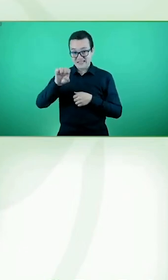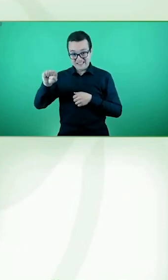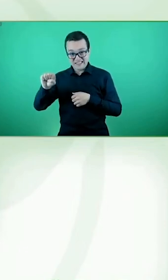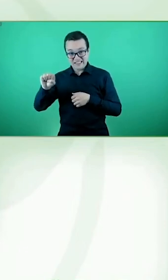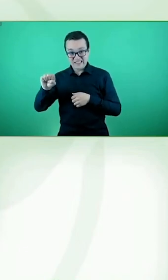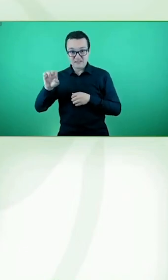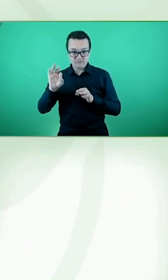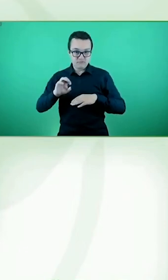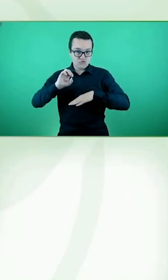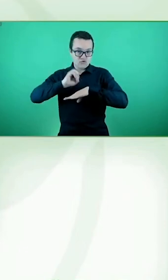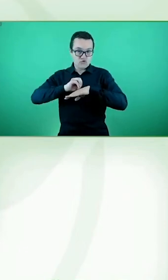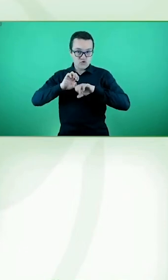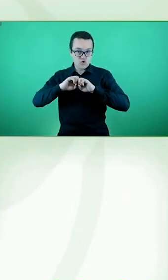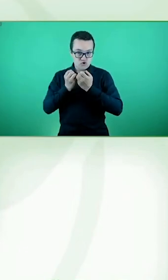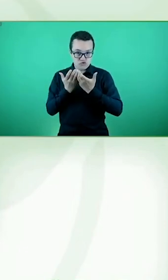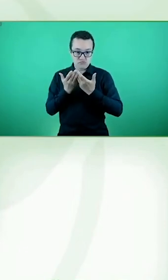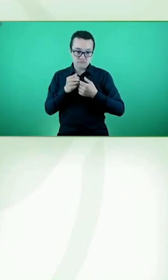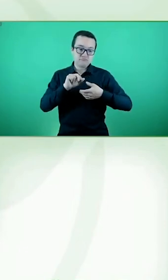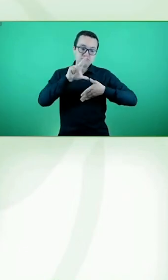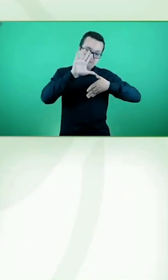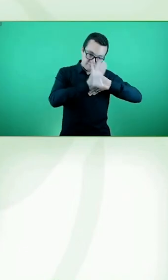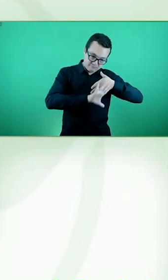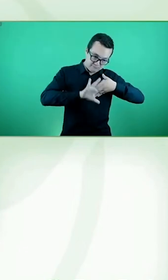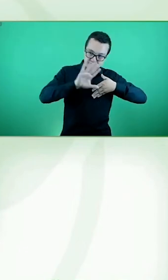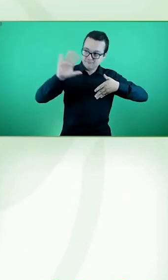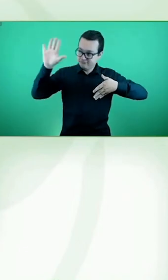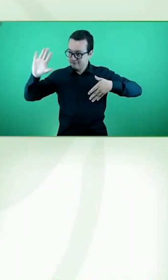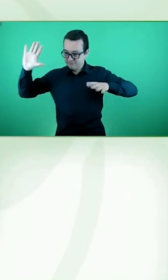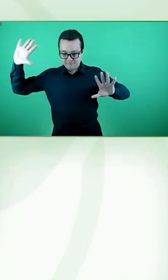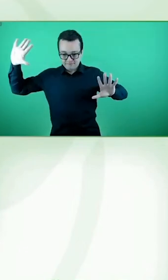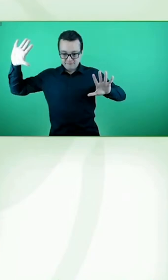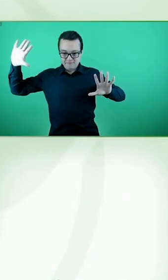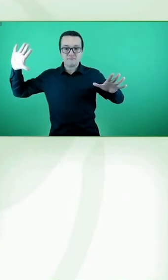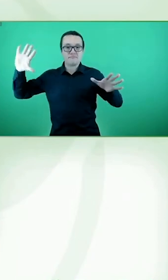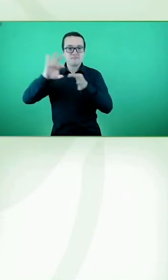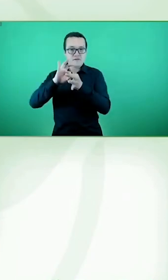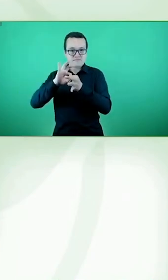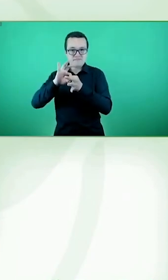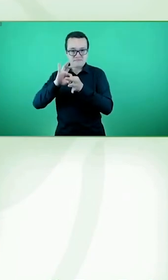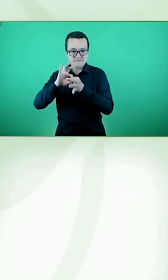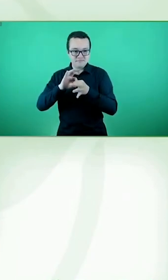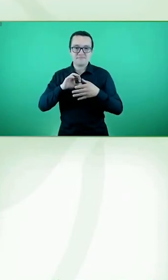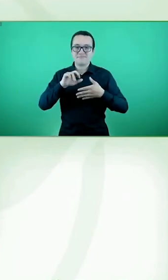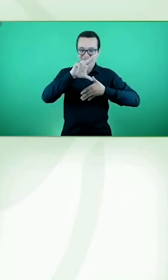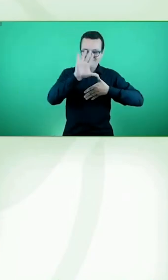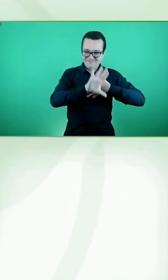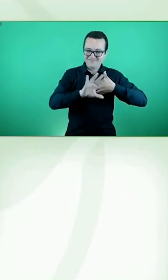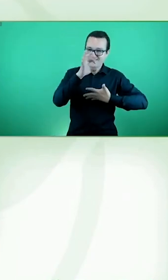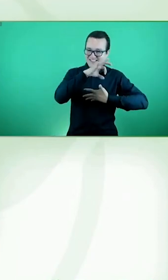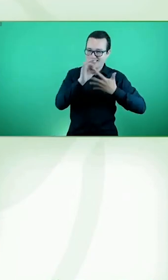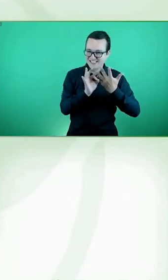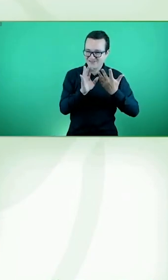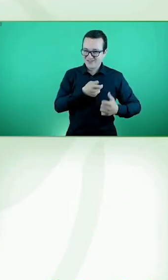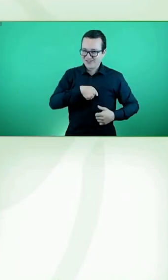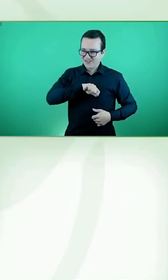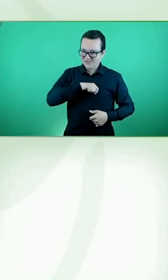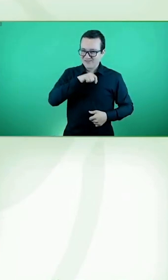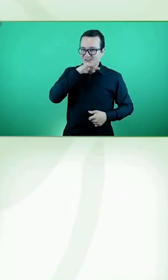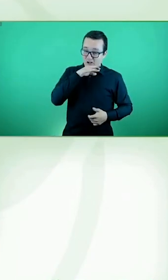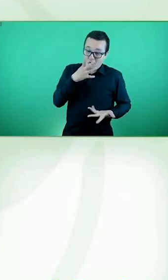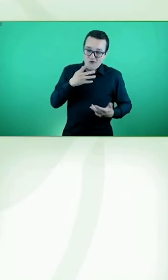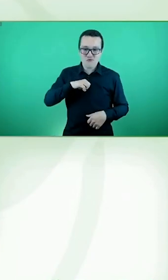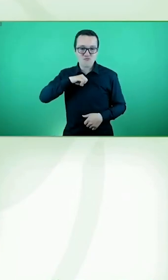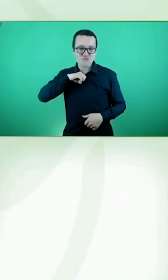iberoamericano, los países de América Latina y Caribe, que comparten los idiomas castellano-portugués, junto a Portugal,